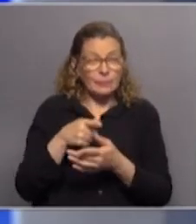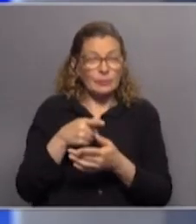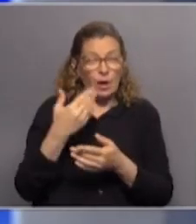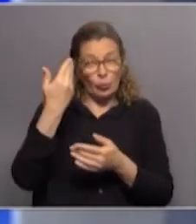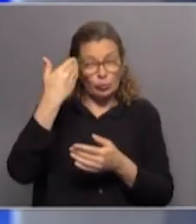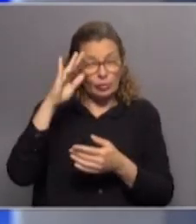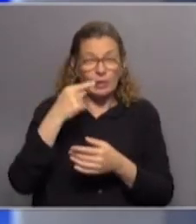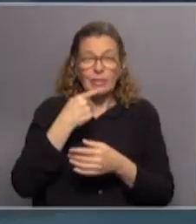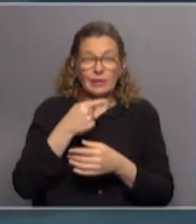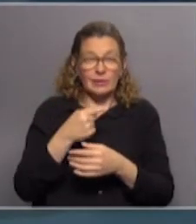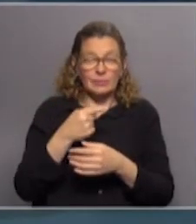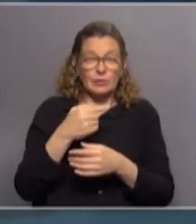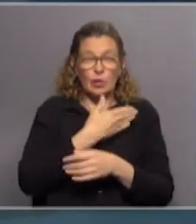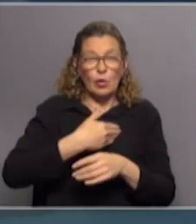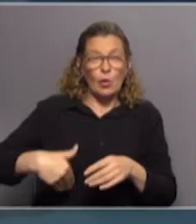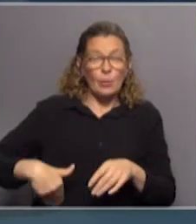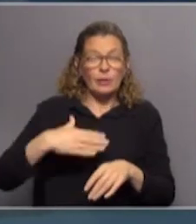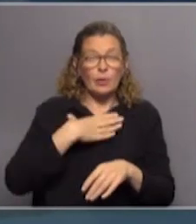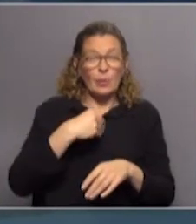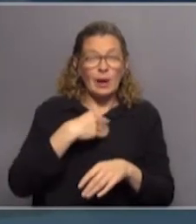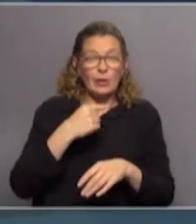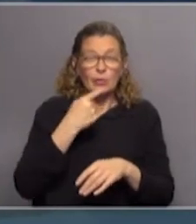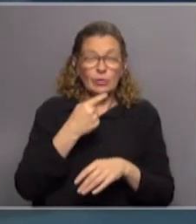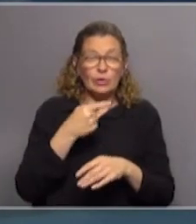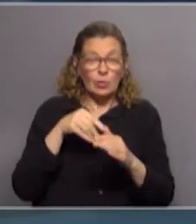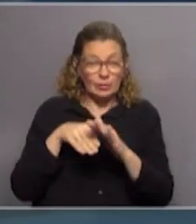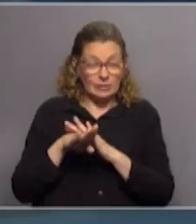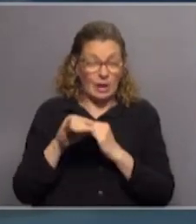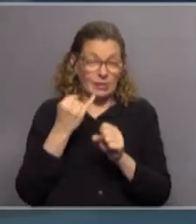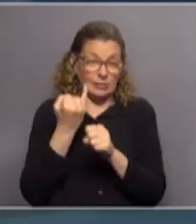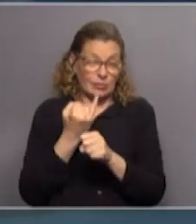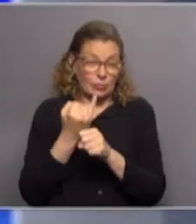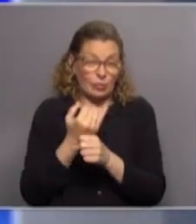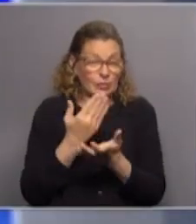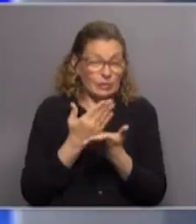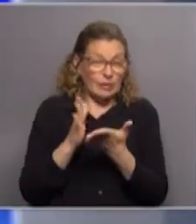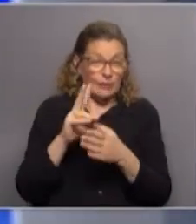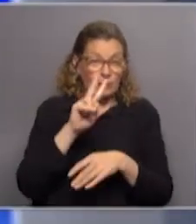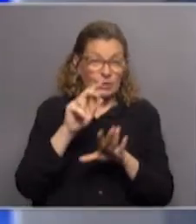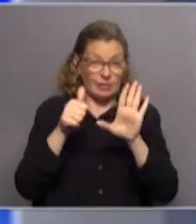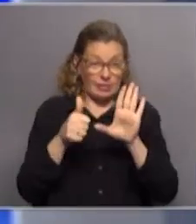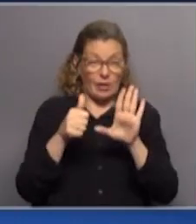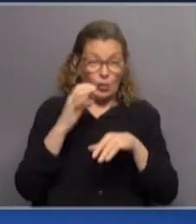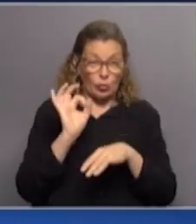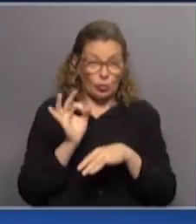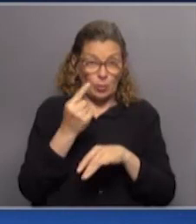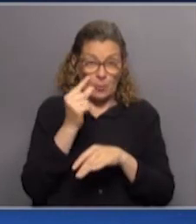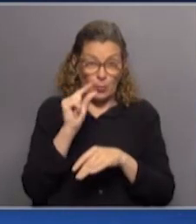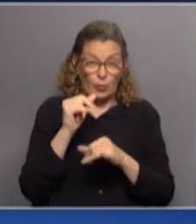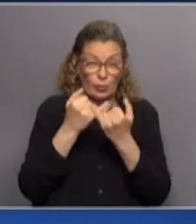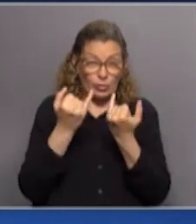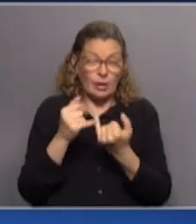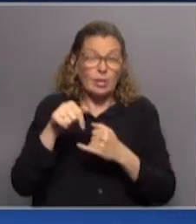autoridades. El Gobierno Nacional resolvió intervenir en la institución el 26 de octubre, o sea, hace bien pocos días.